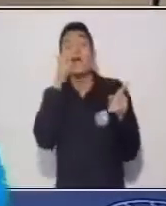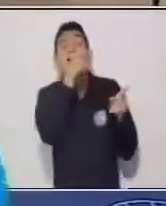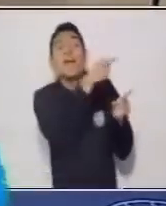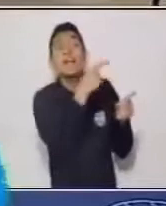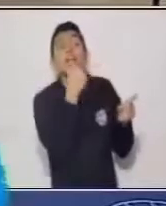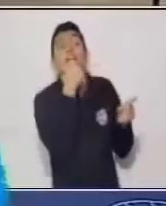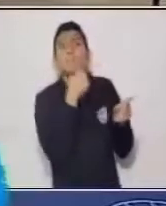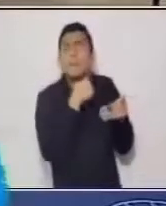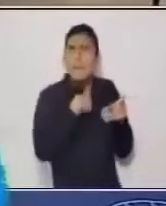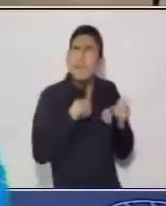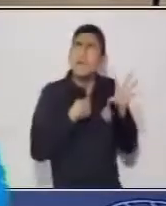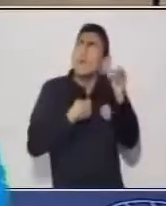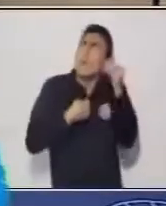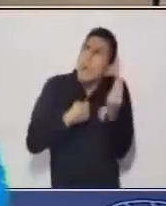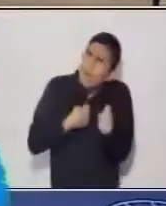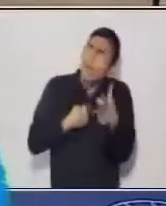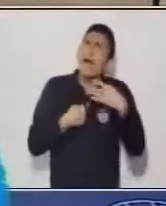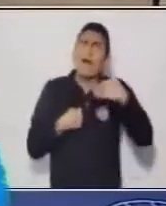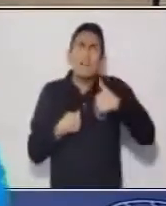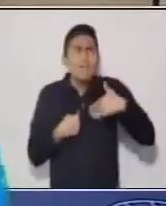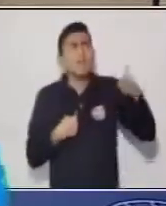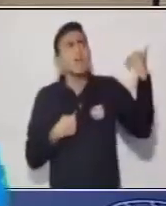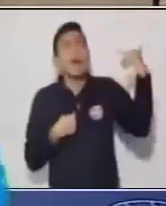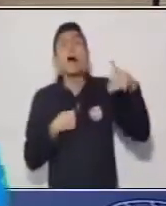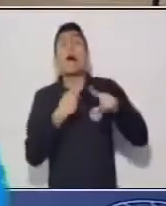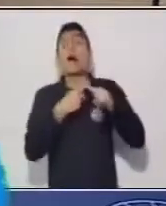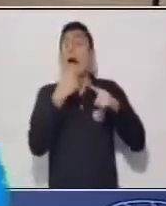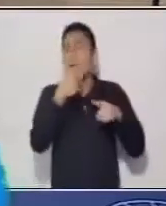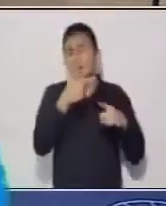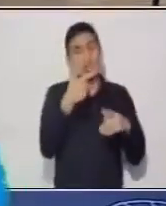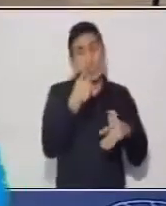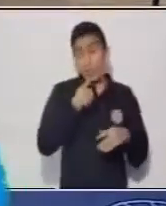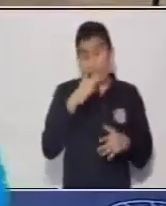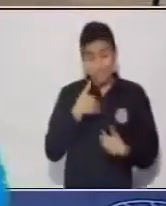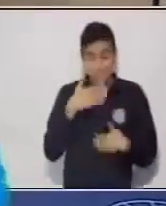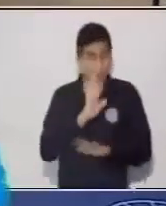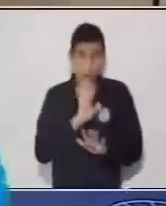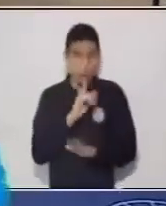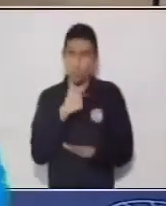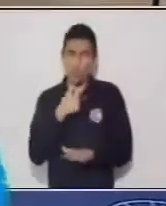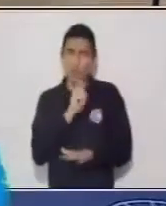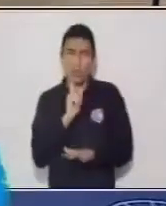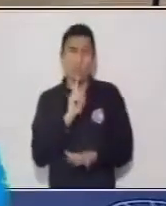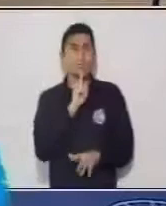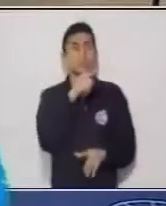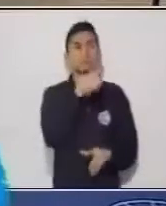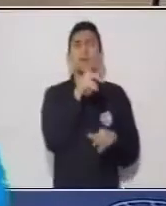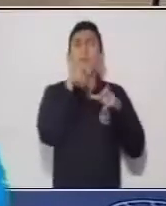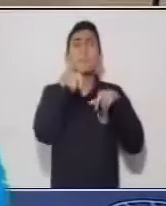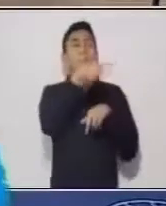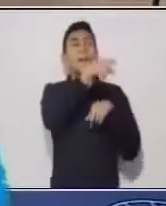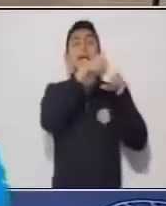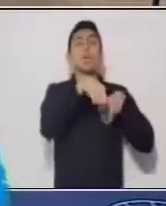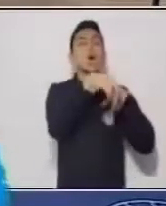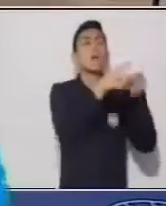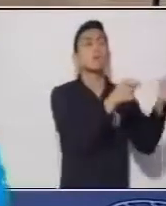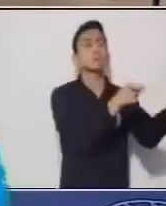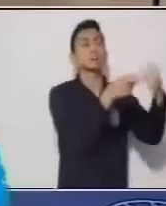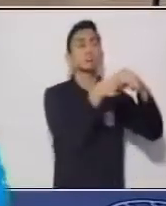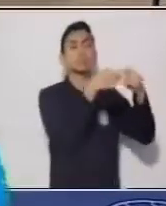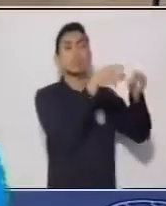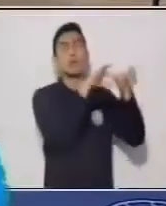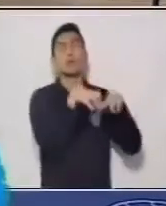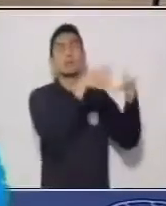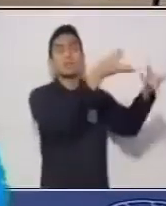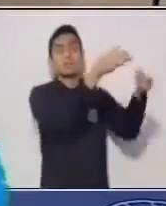escuchado es que él me dijo que había pasado esto no es un diálogo directo sino que estamos refiriendo únicamente las palabras